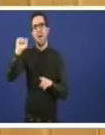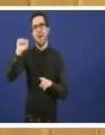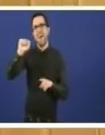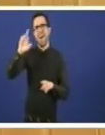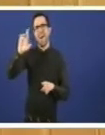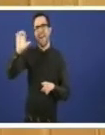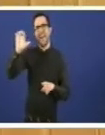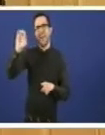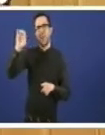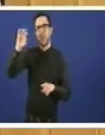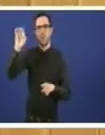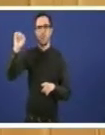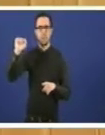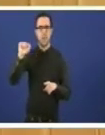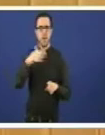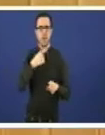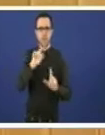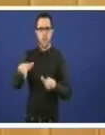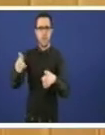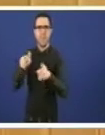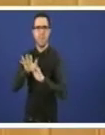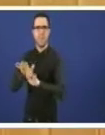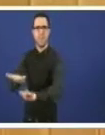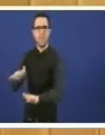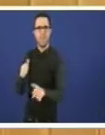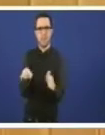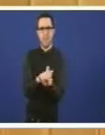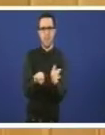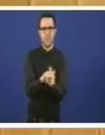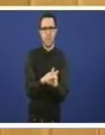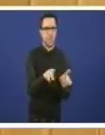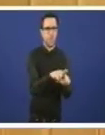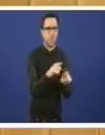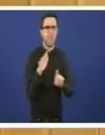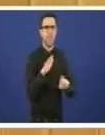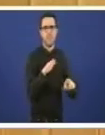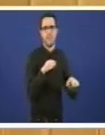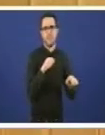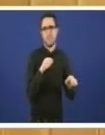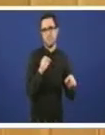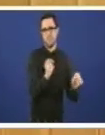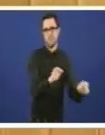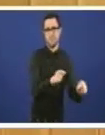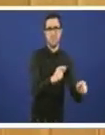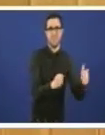e o que se levan todos os residuos non somentes os concellos que tiñan esa adscripción sino incluso de outros proxectos